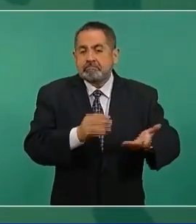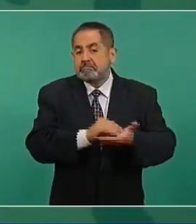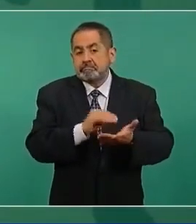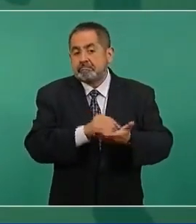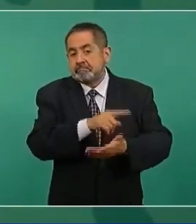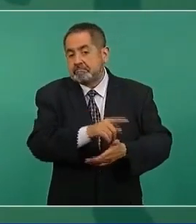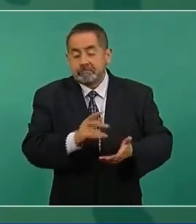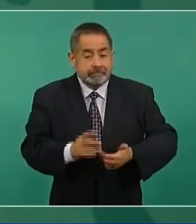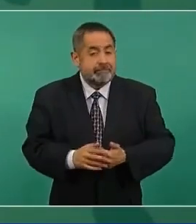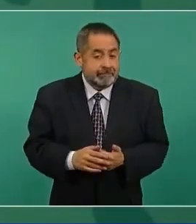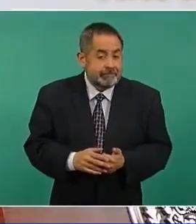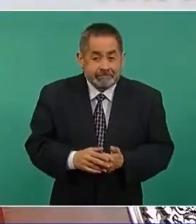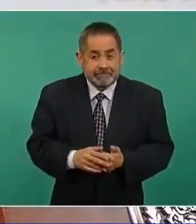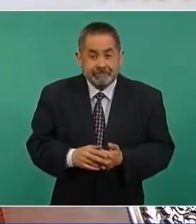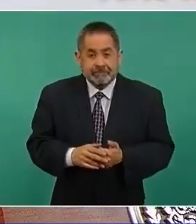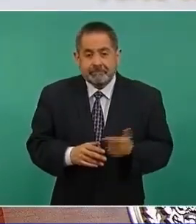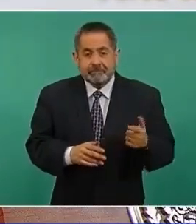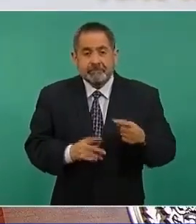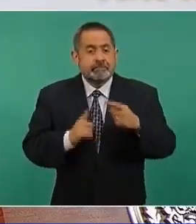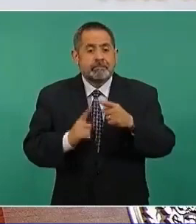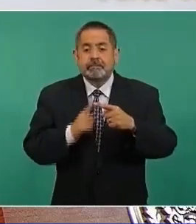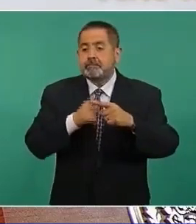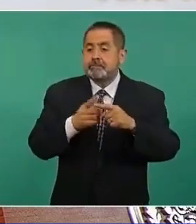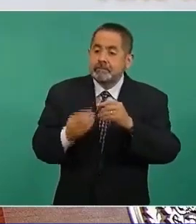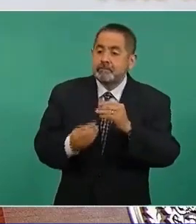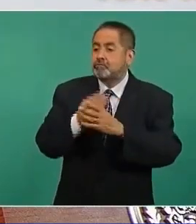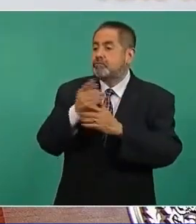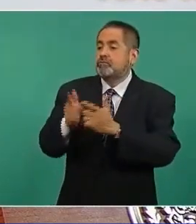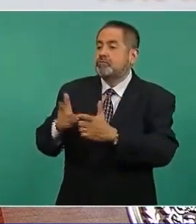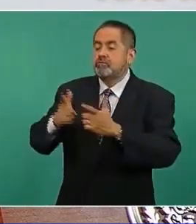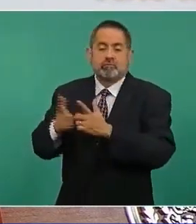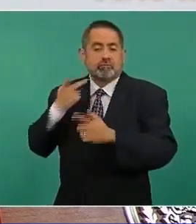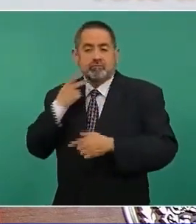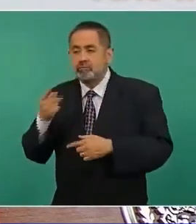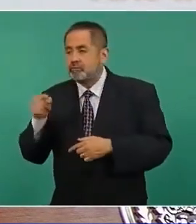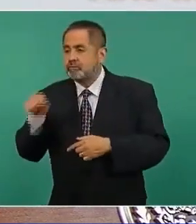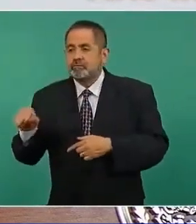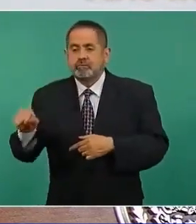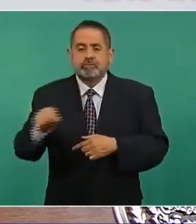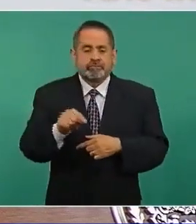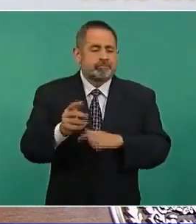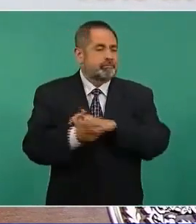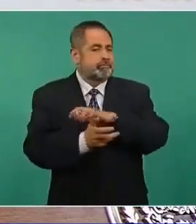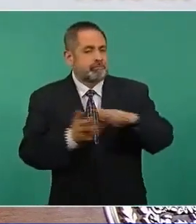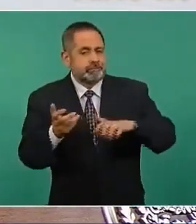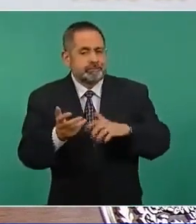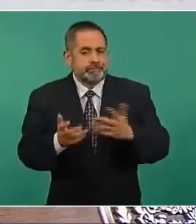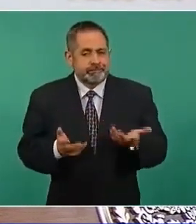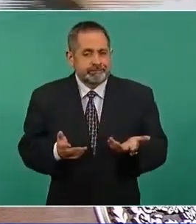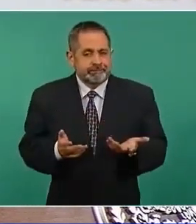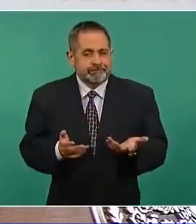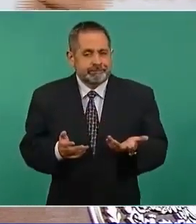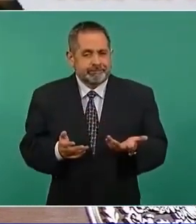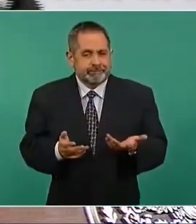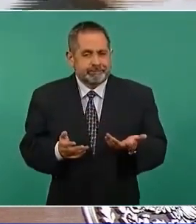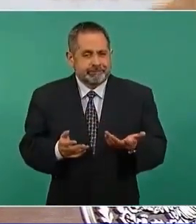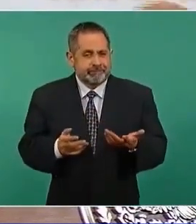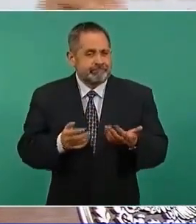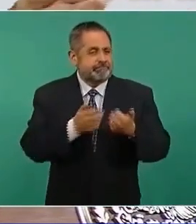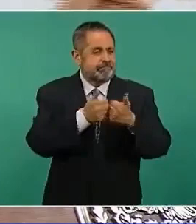más los partidos opositores, que se dividieran